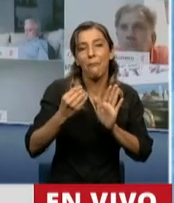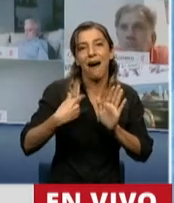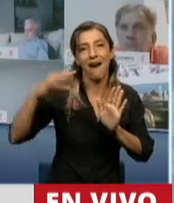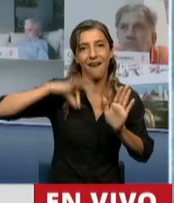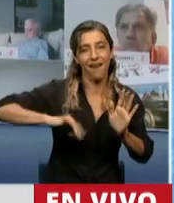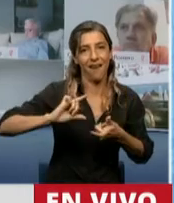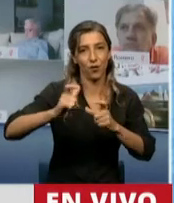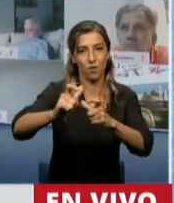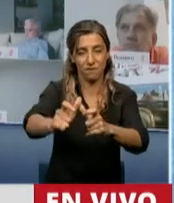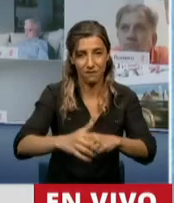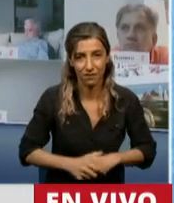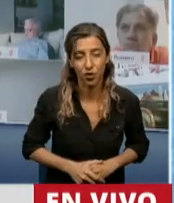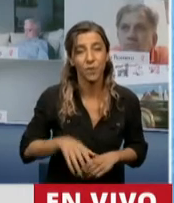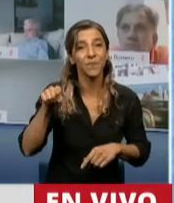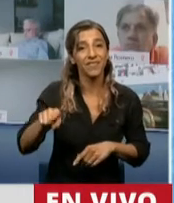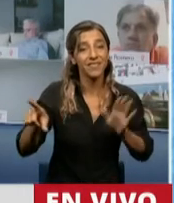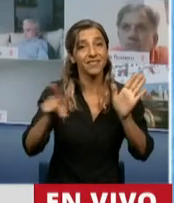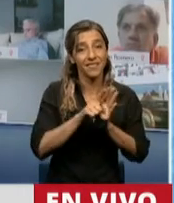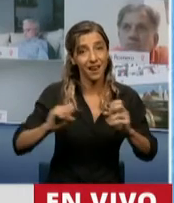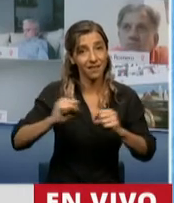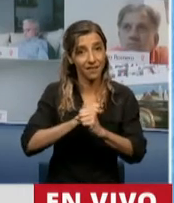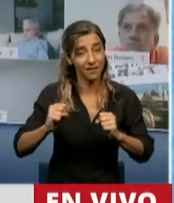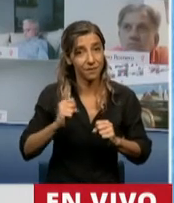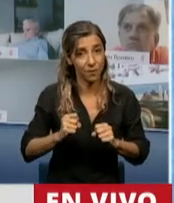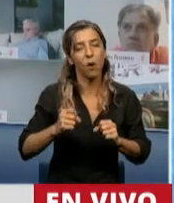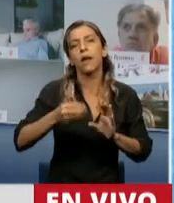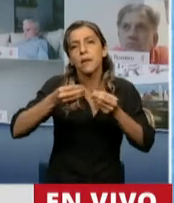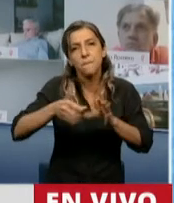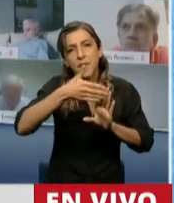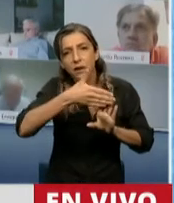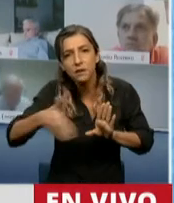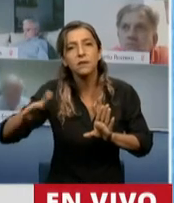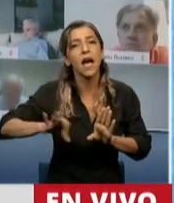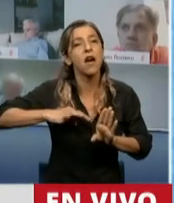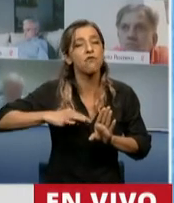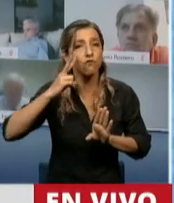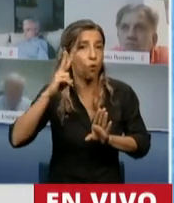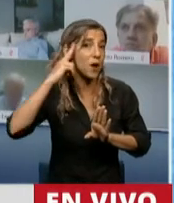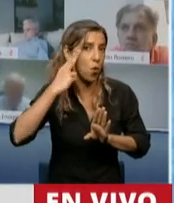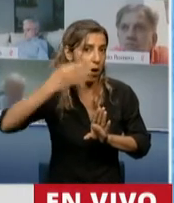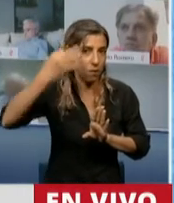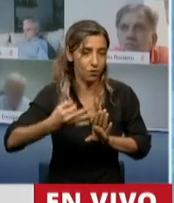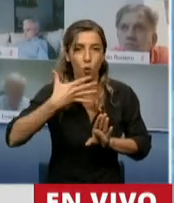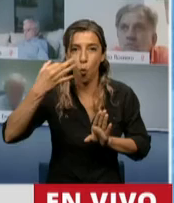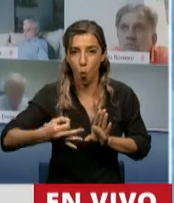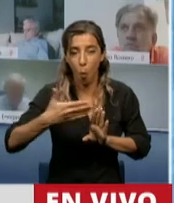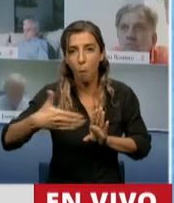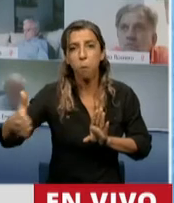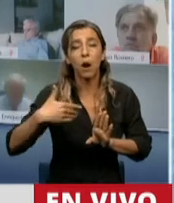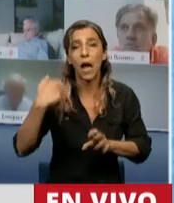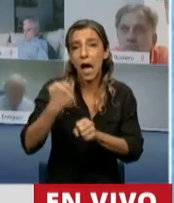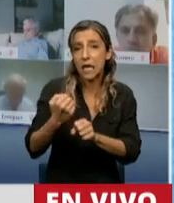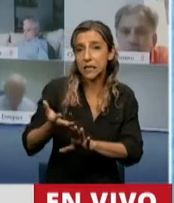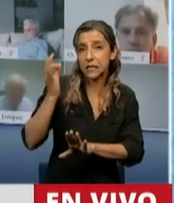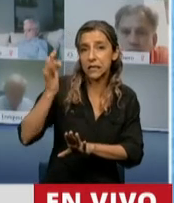se sanciona en 2008 y tiene vigencia a partir de 2009 y tuvo vigencia hasta